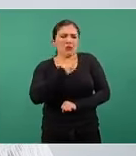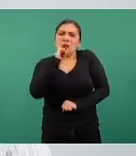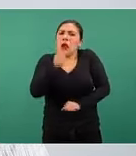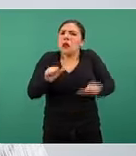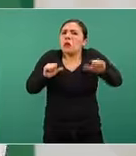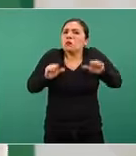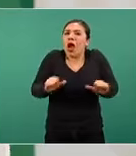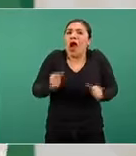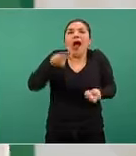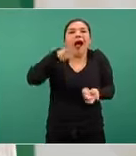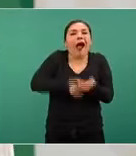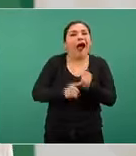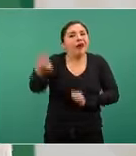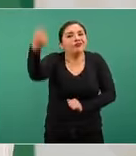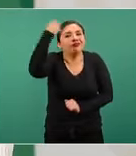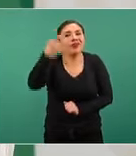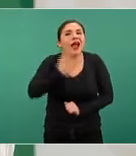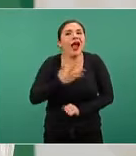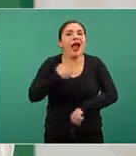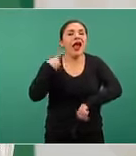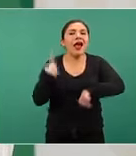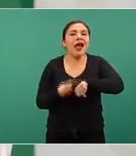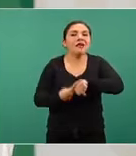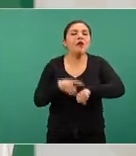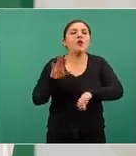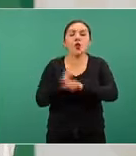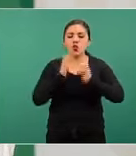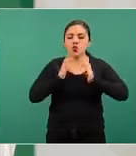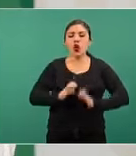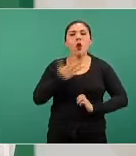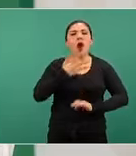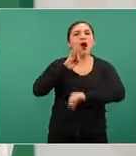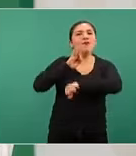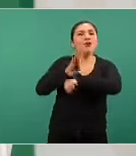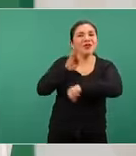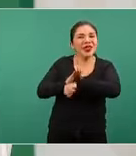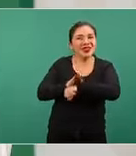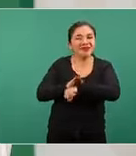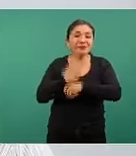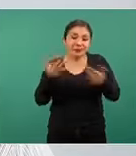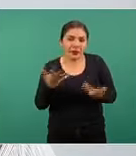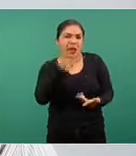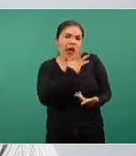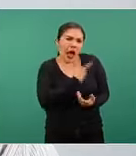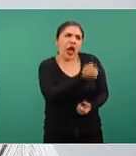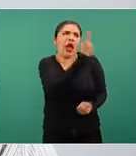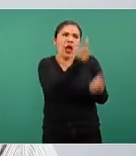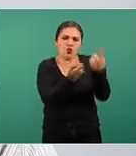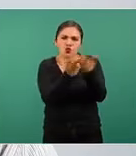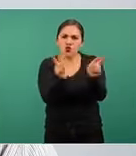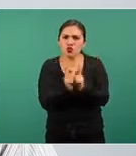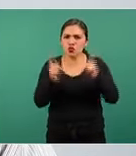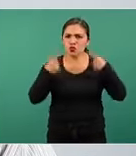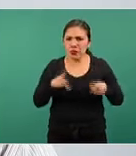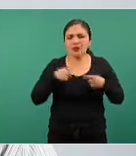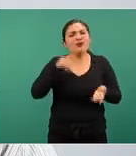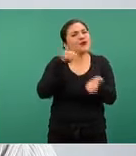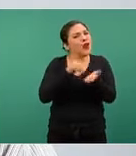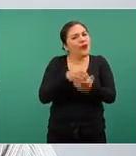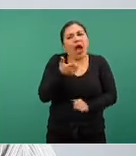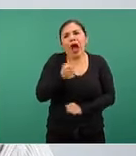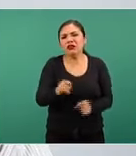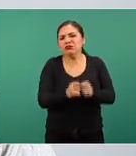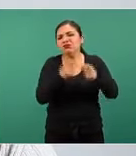síntomas, dado que espero tener una inmunidad natural. Obviamente, hay grupos de personas, y esto todavía sigue siendo una